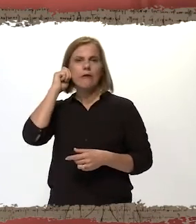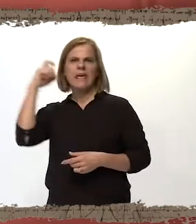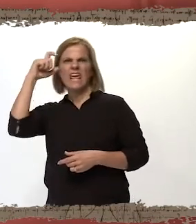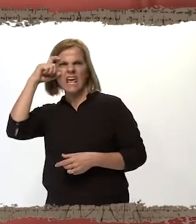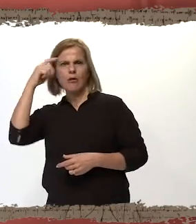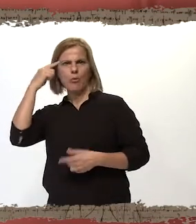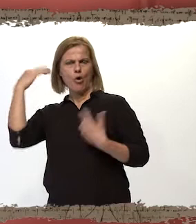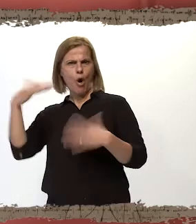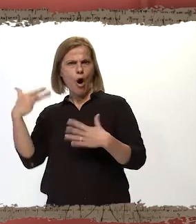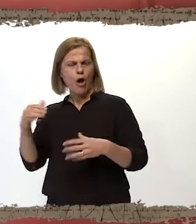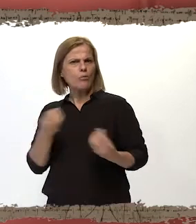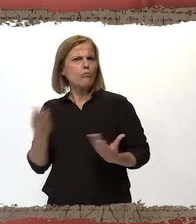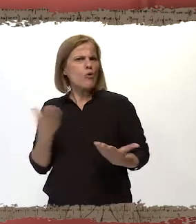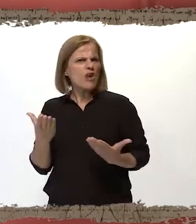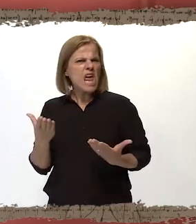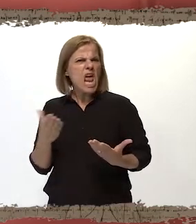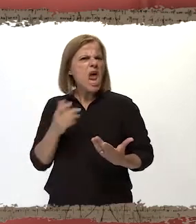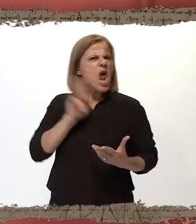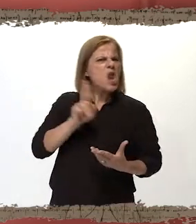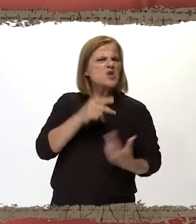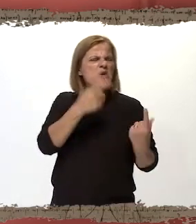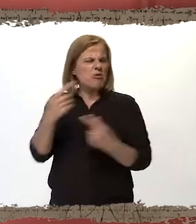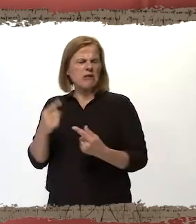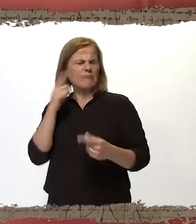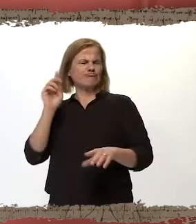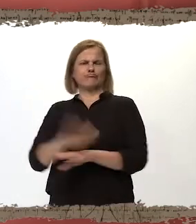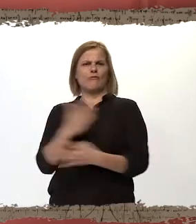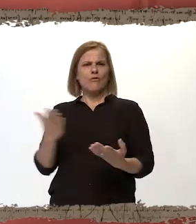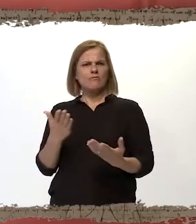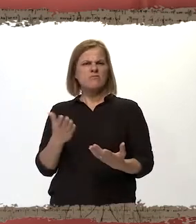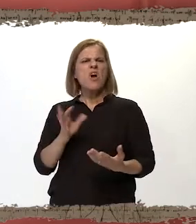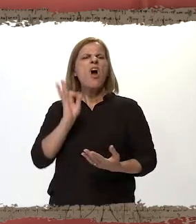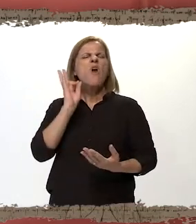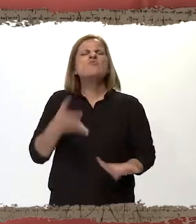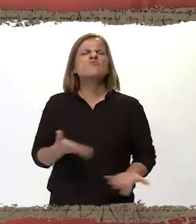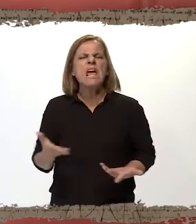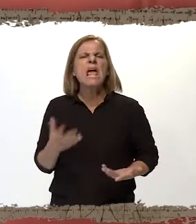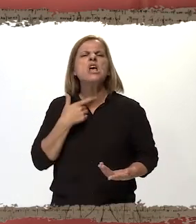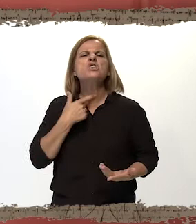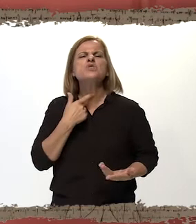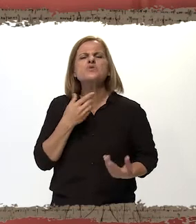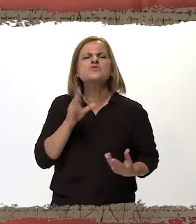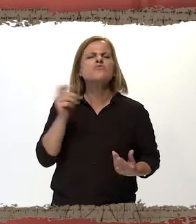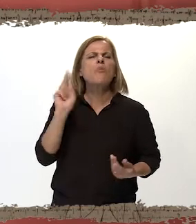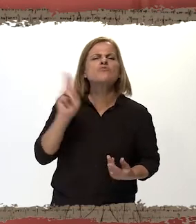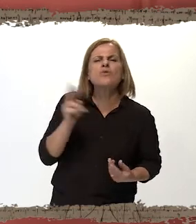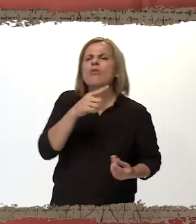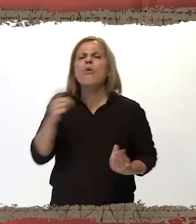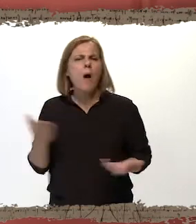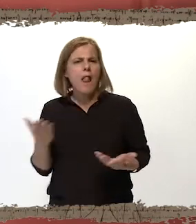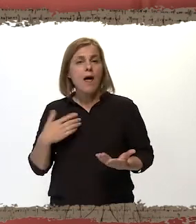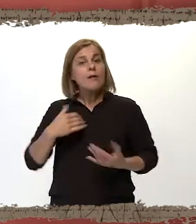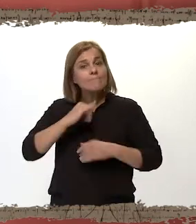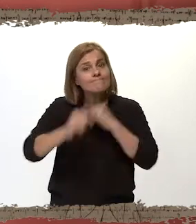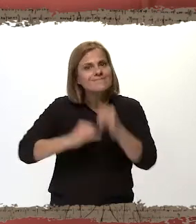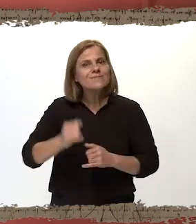o cuando está al lado de la E como en genio? ¿Cuál es su plano oculto para confundirnos? ¿Cómo podemos saber cómo suena en cada